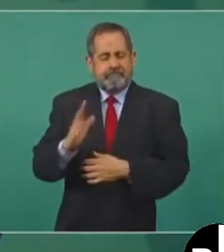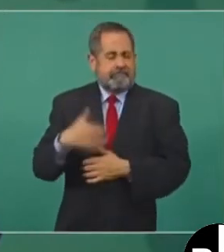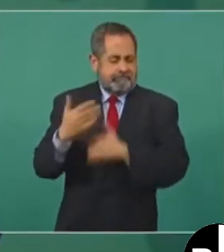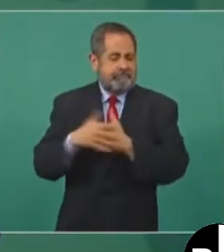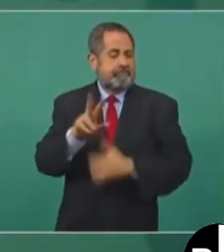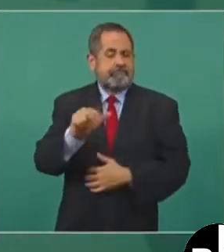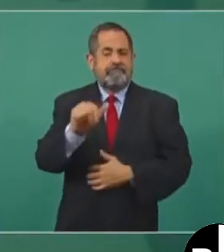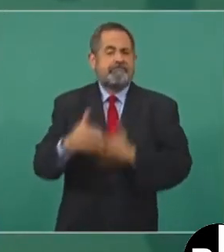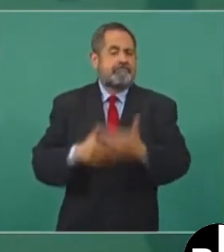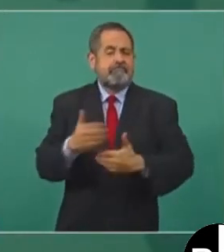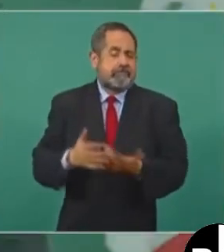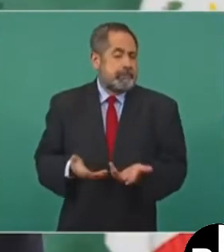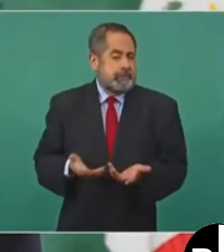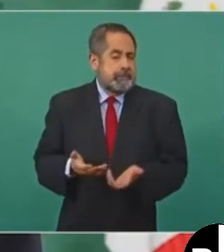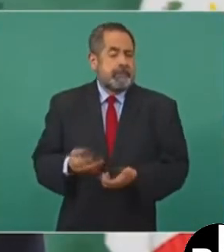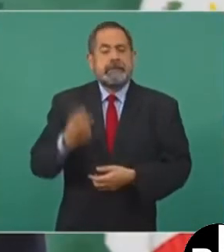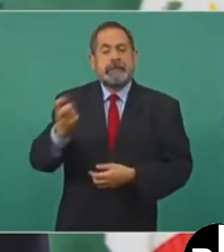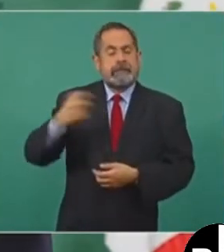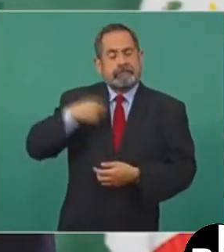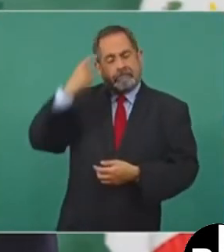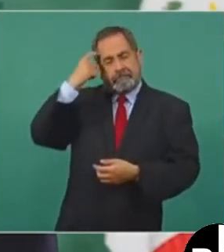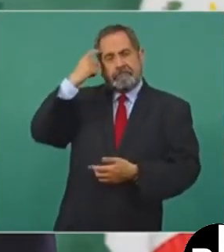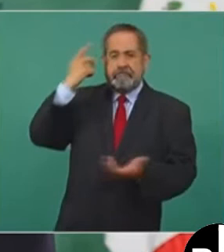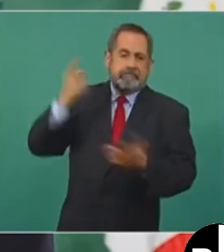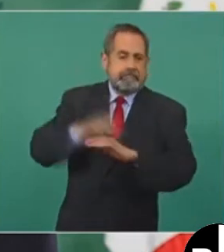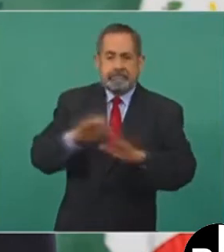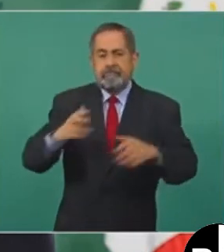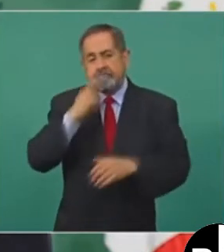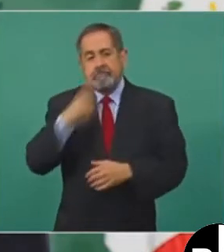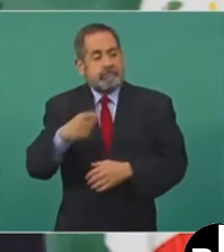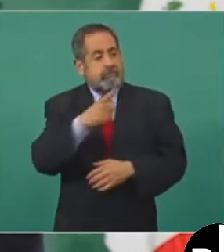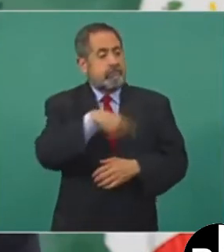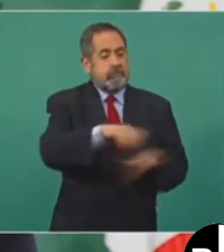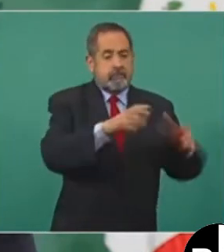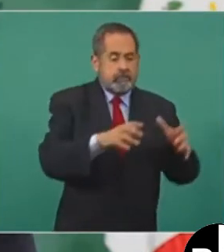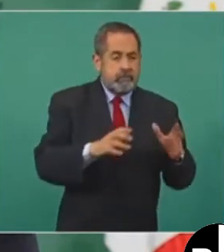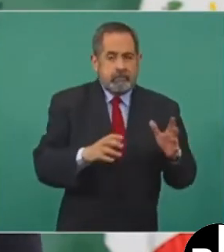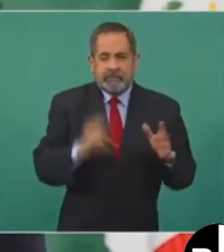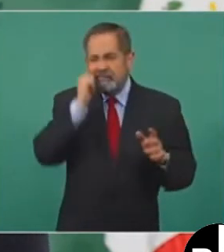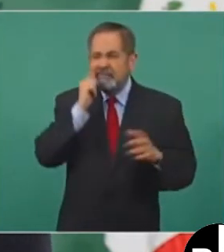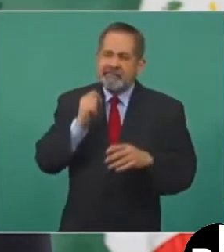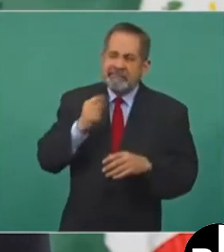Entonces, es mejor que no arriesguen